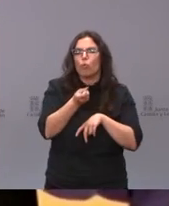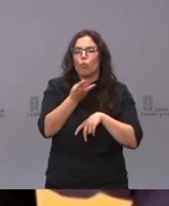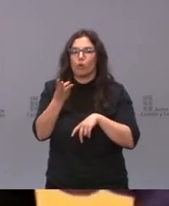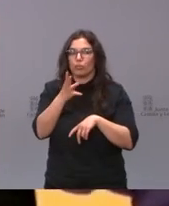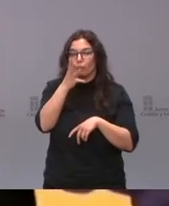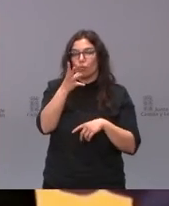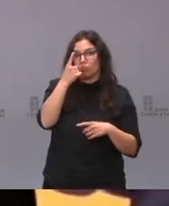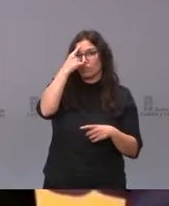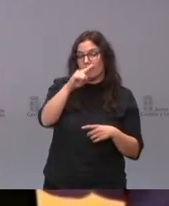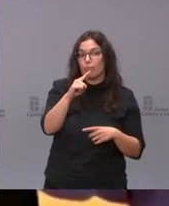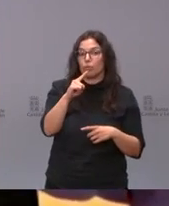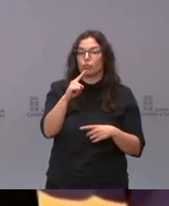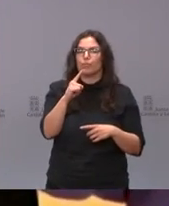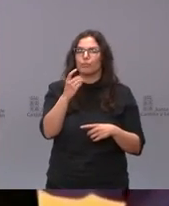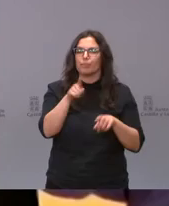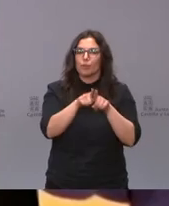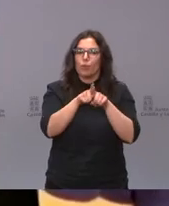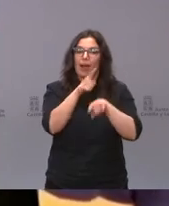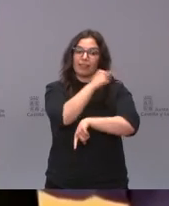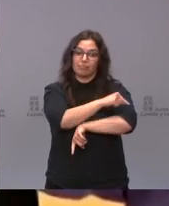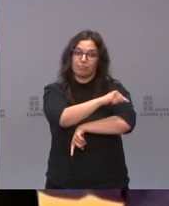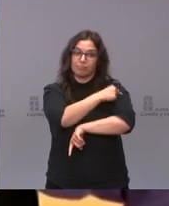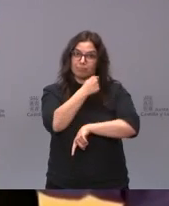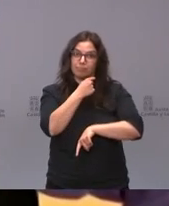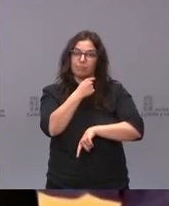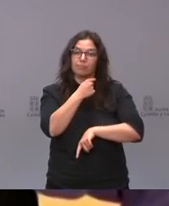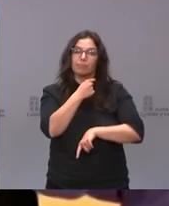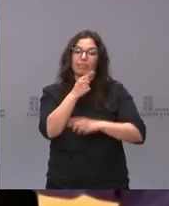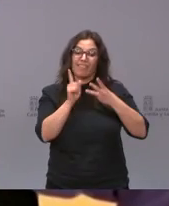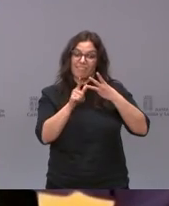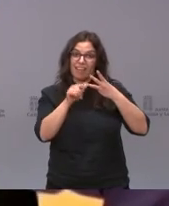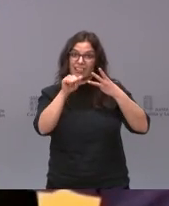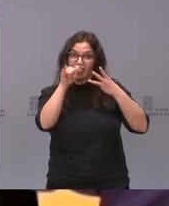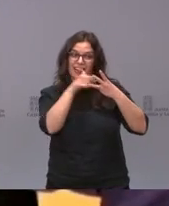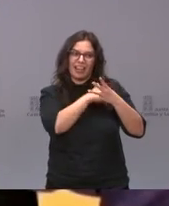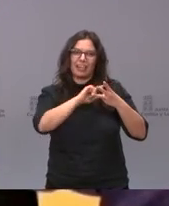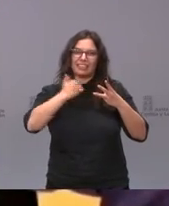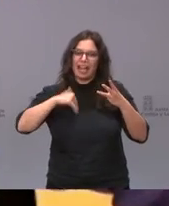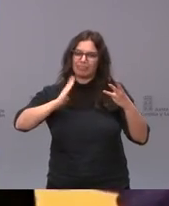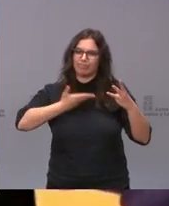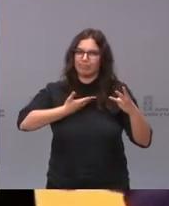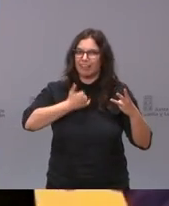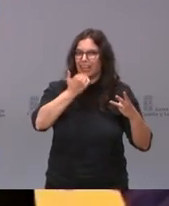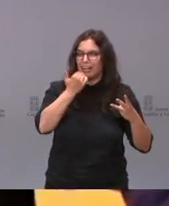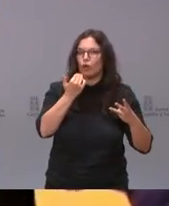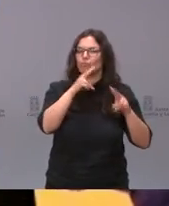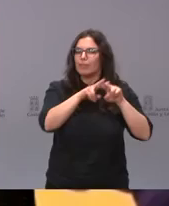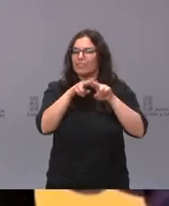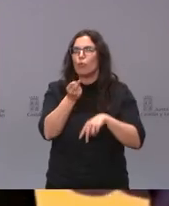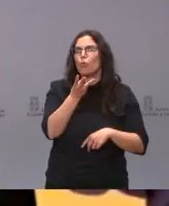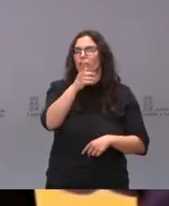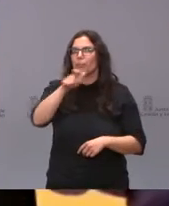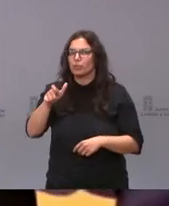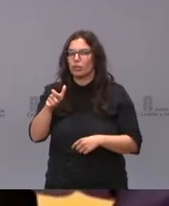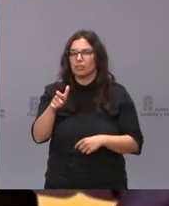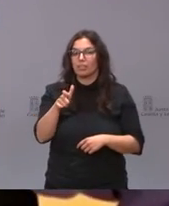algunos sobre posibles reacciones adversas relacionadas con la administración de la vacuna de astrazeneca y también saber qué pauta cómo se